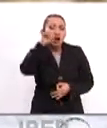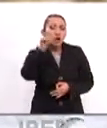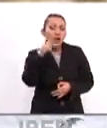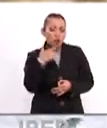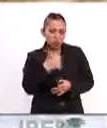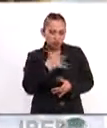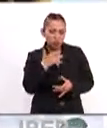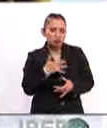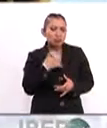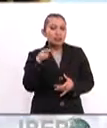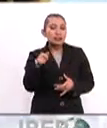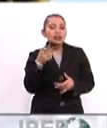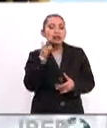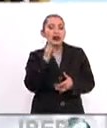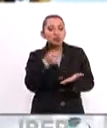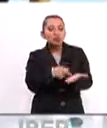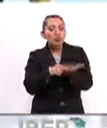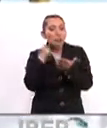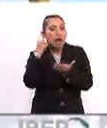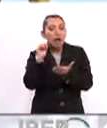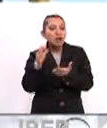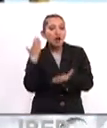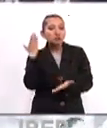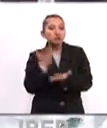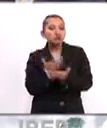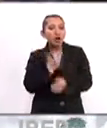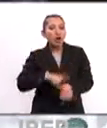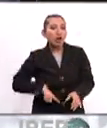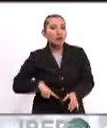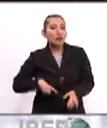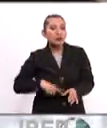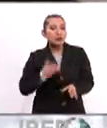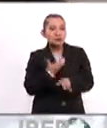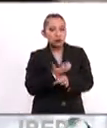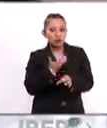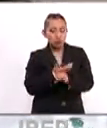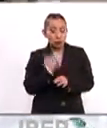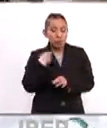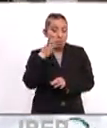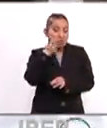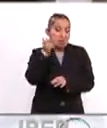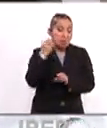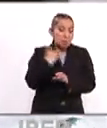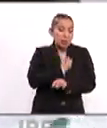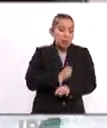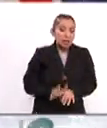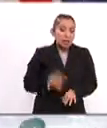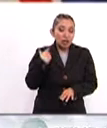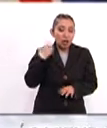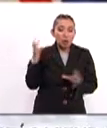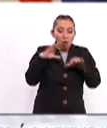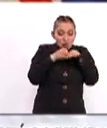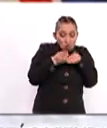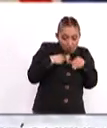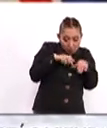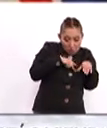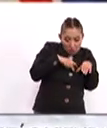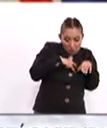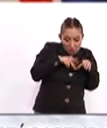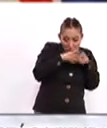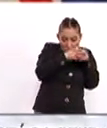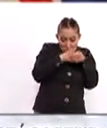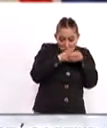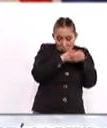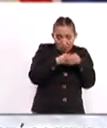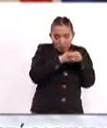de sentido común y los hechos para no cerrar el gobierno de los Estados Unidos. Dijo que al parecer el presidente vivía en un capullo envuelto